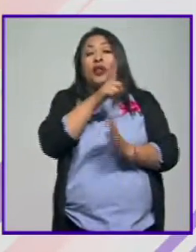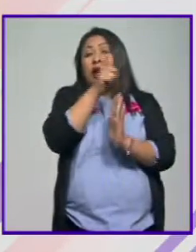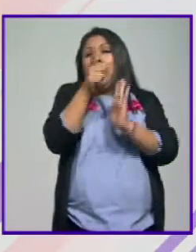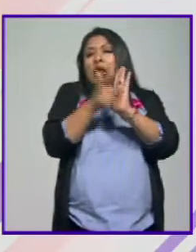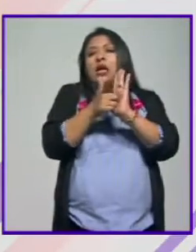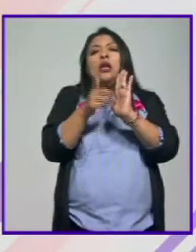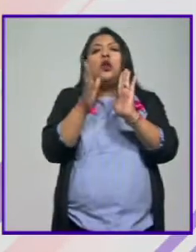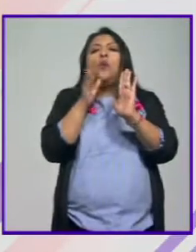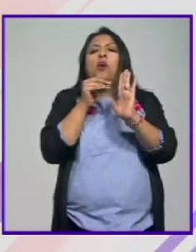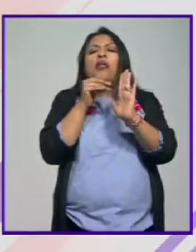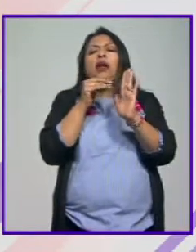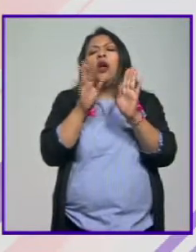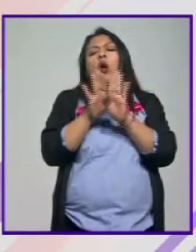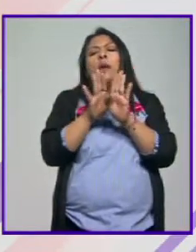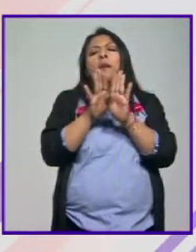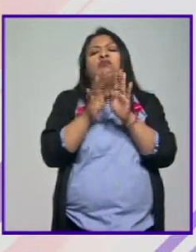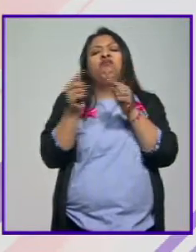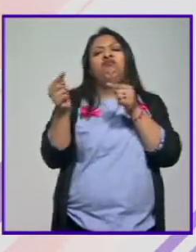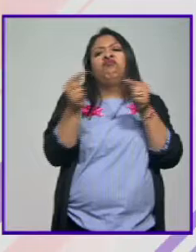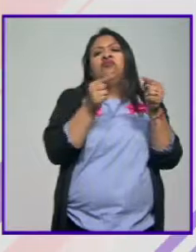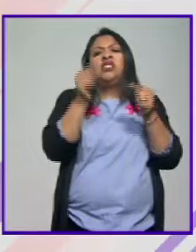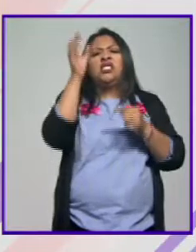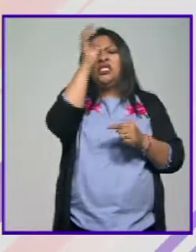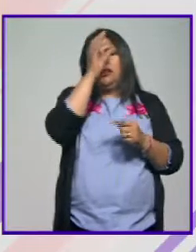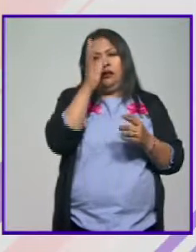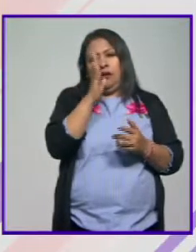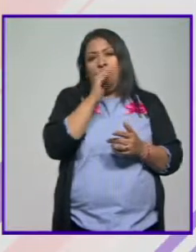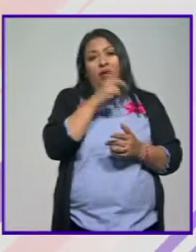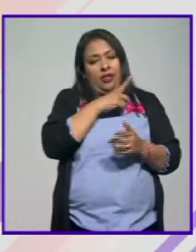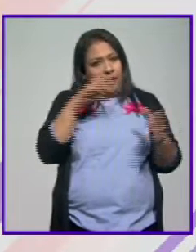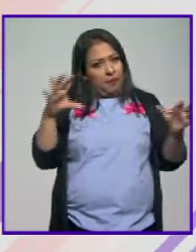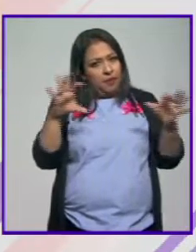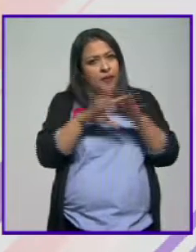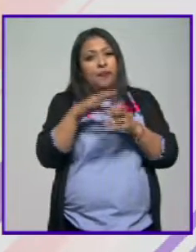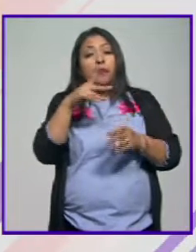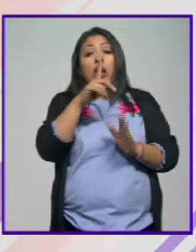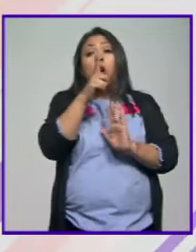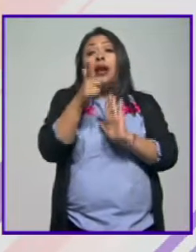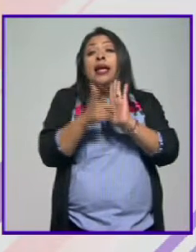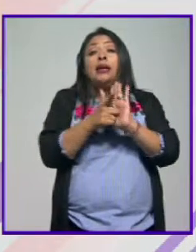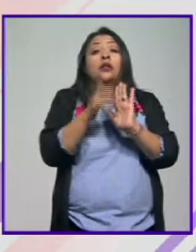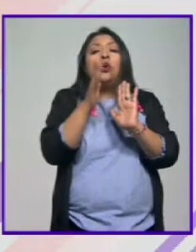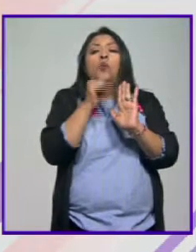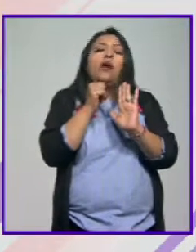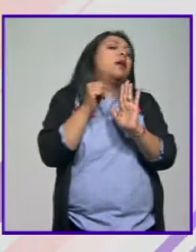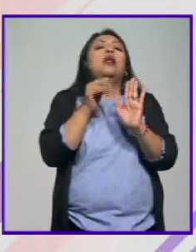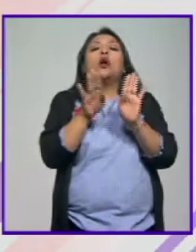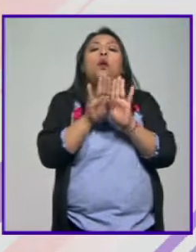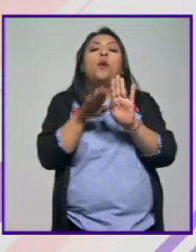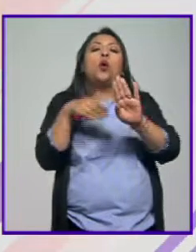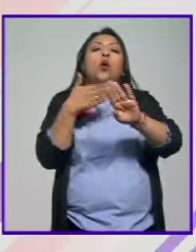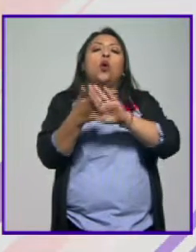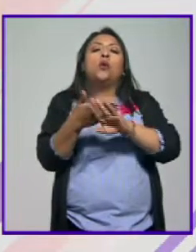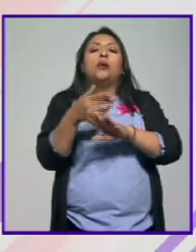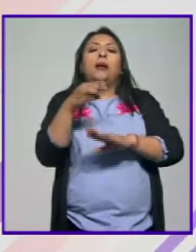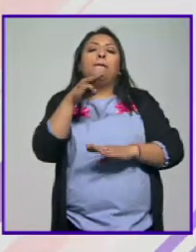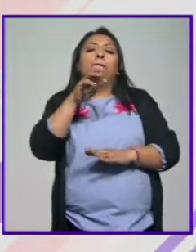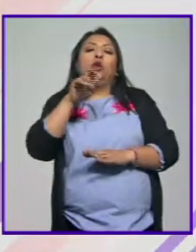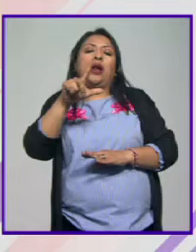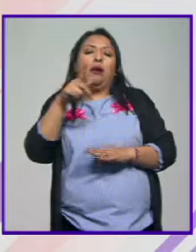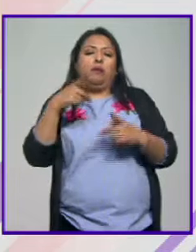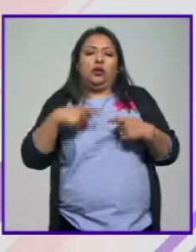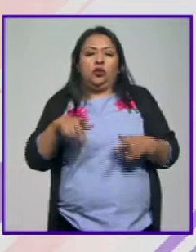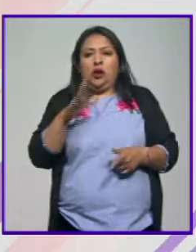leyes no pueden estar peleadas con los argumentos científicos, pero tampoco las leyes pueden ir contra las morales de las